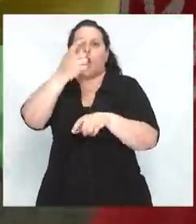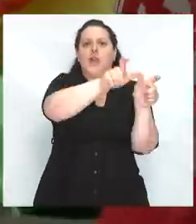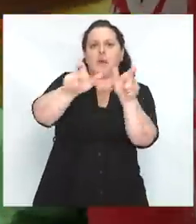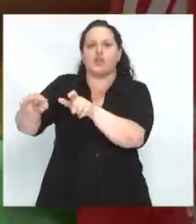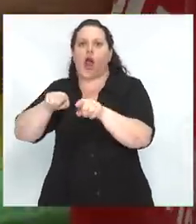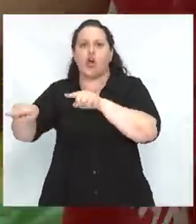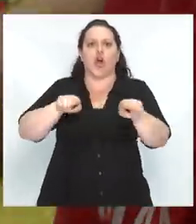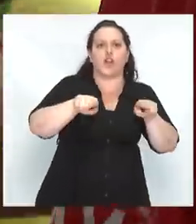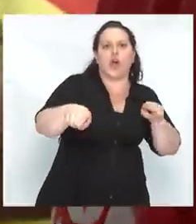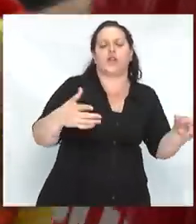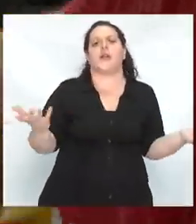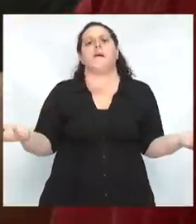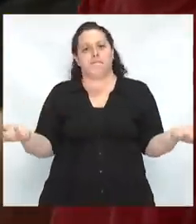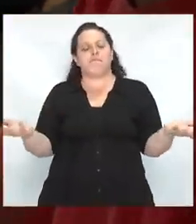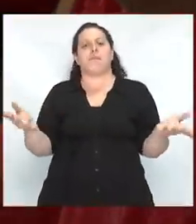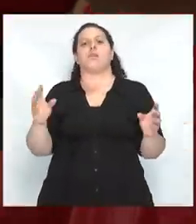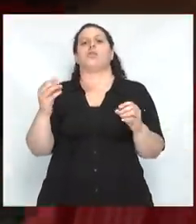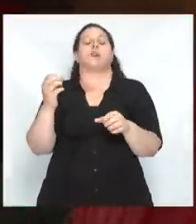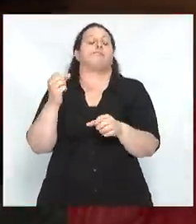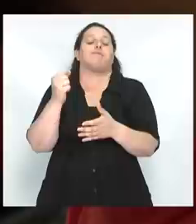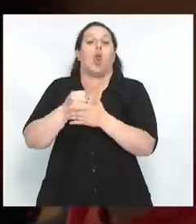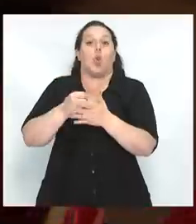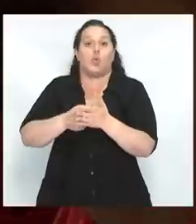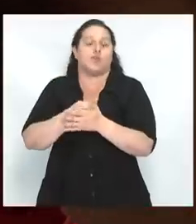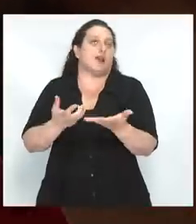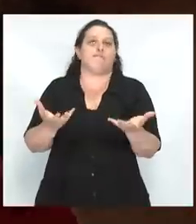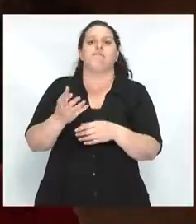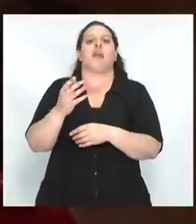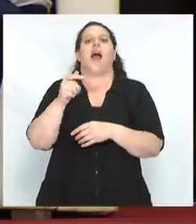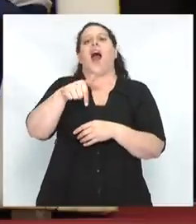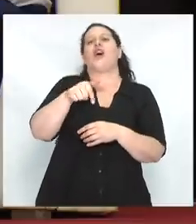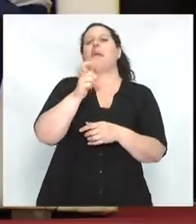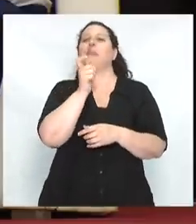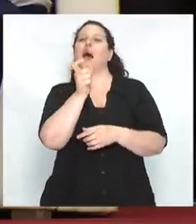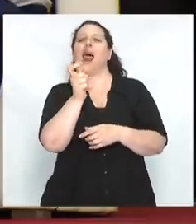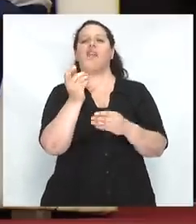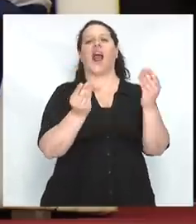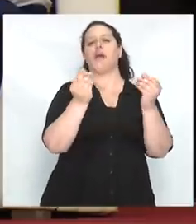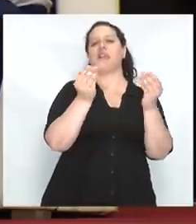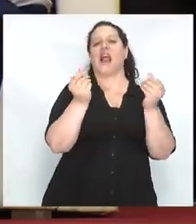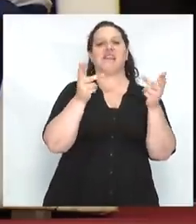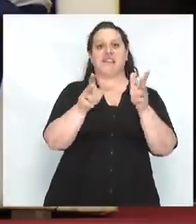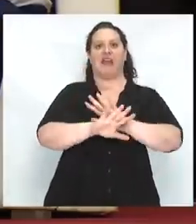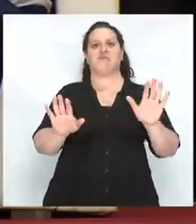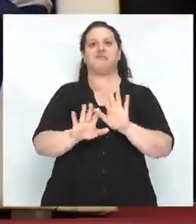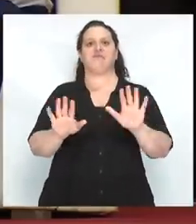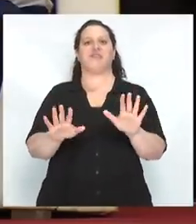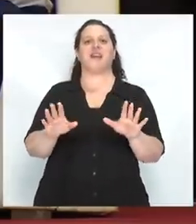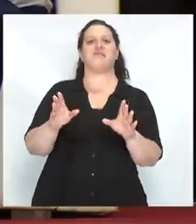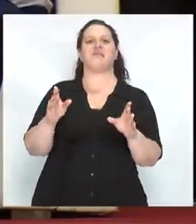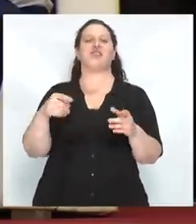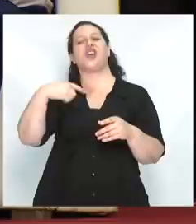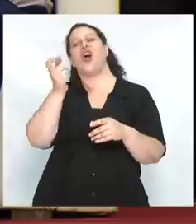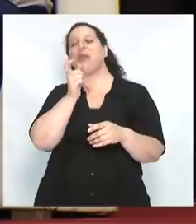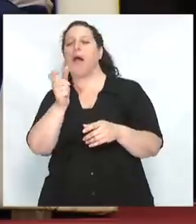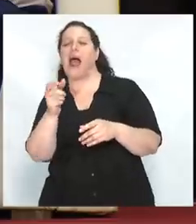los que ahora llaman emprendedores, porque como ya no se puede mencionar la palabra capitalista, buscan eufemismos para que parezca todo más amable. Ahora ya no